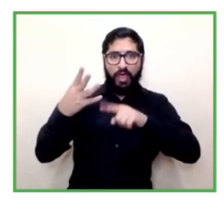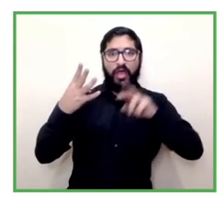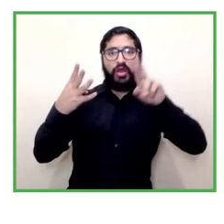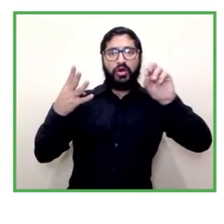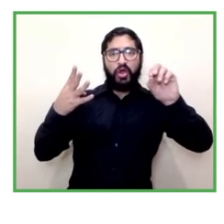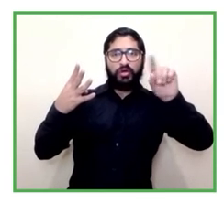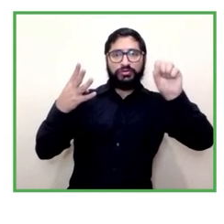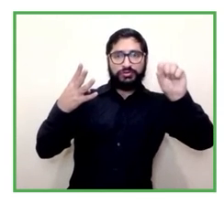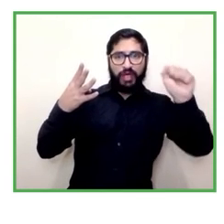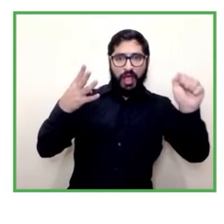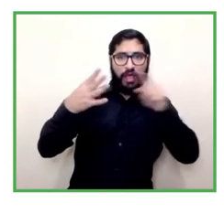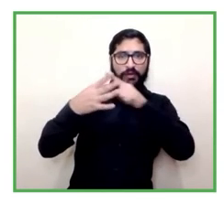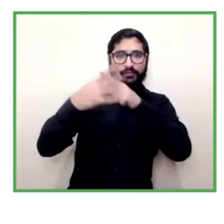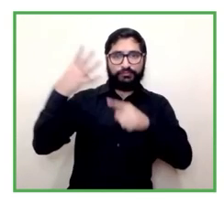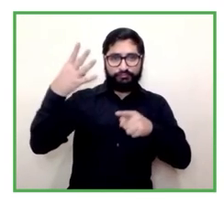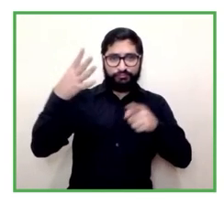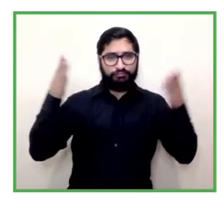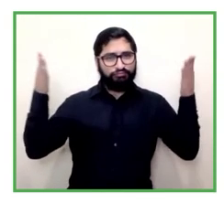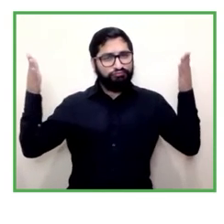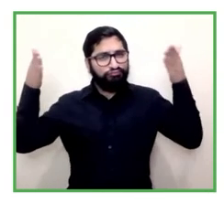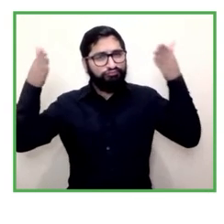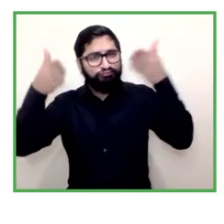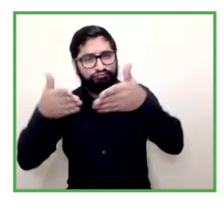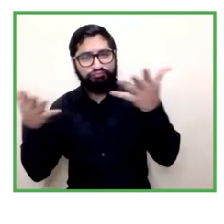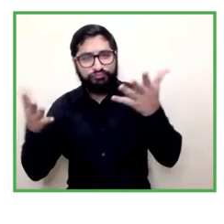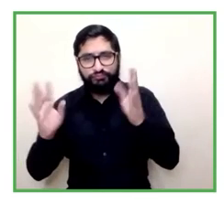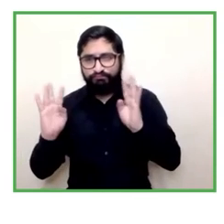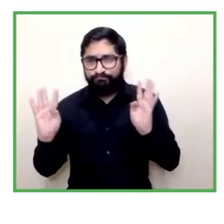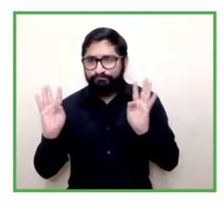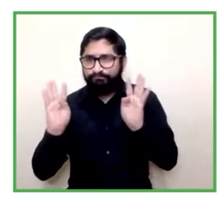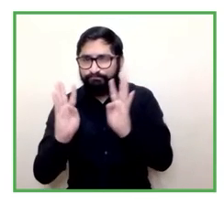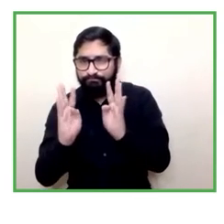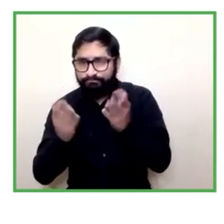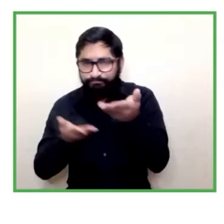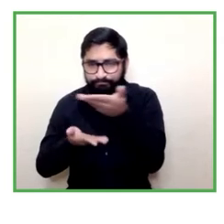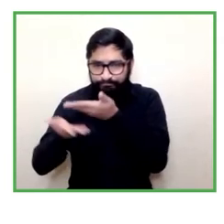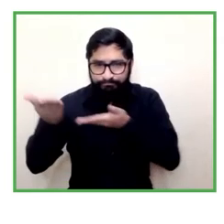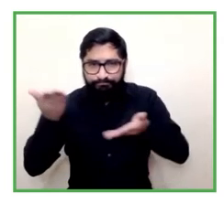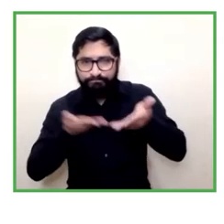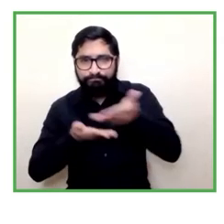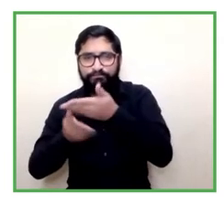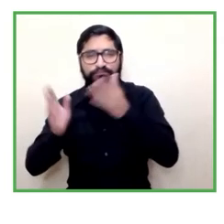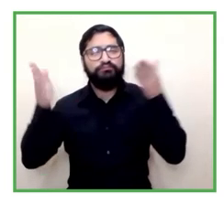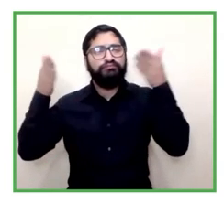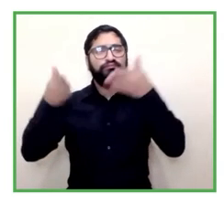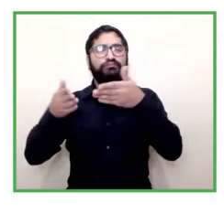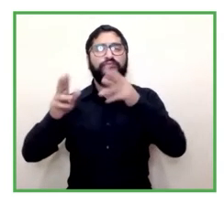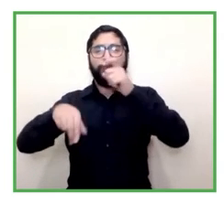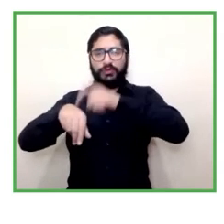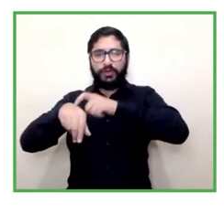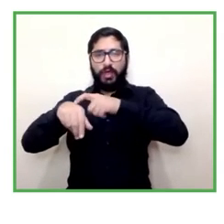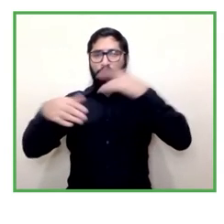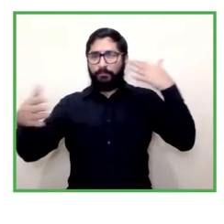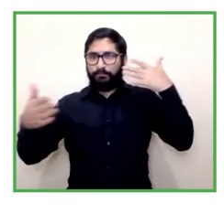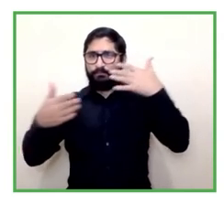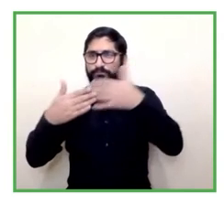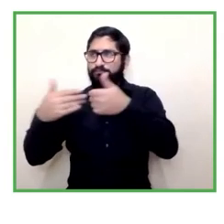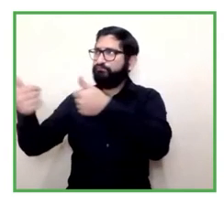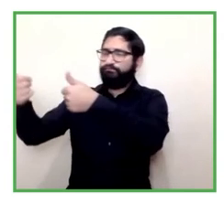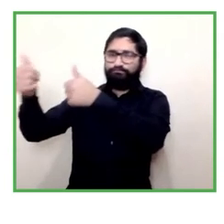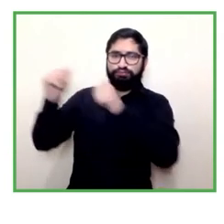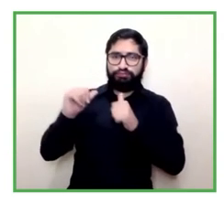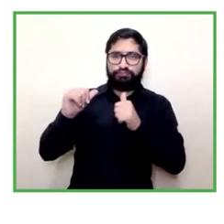conjunto ahora sobre los desafíos y el momento en que nos encontramos en materia de empleo